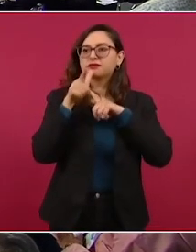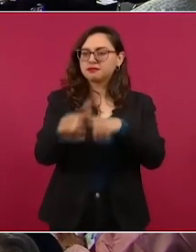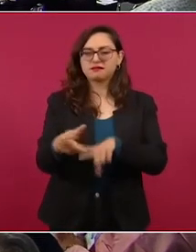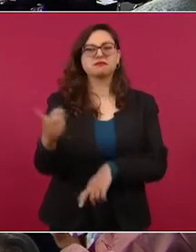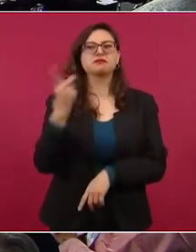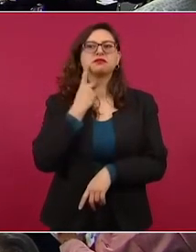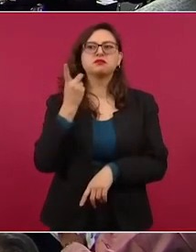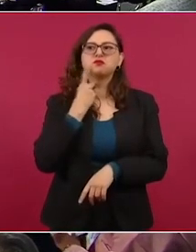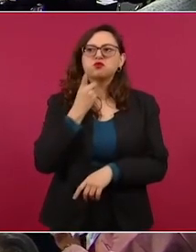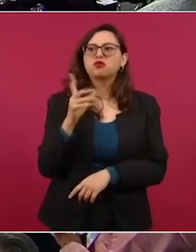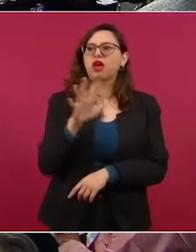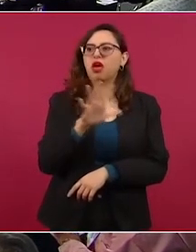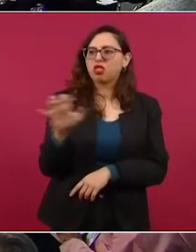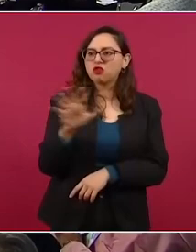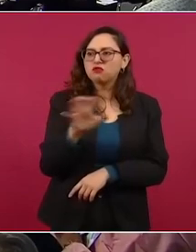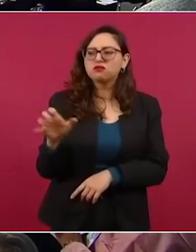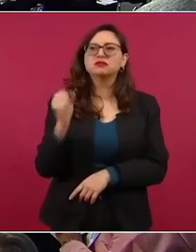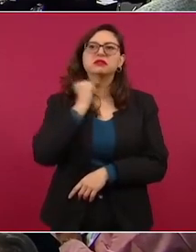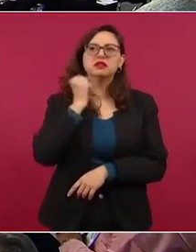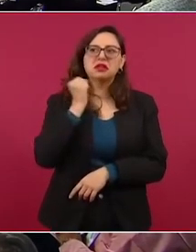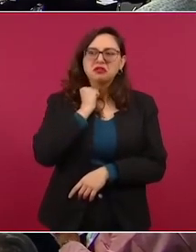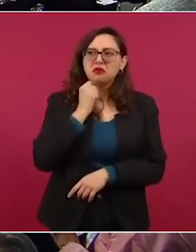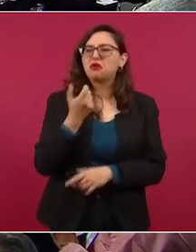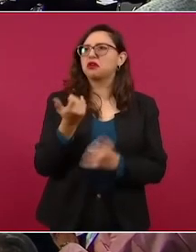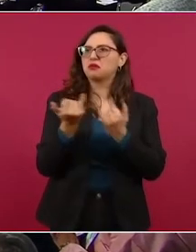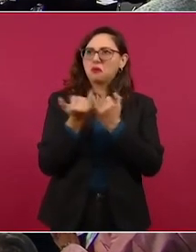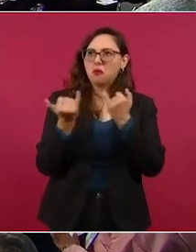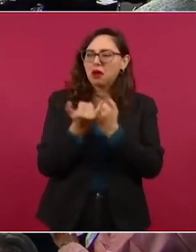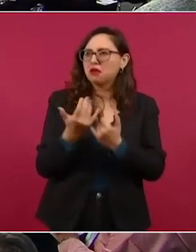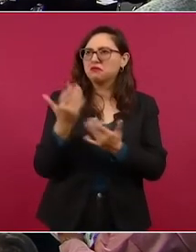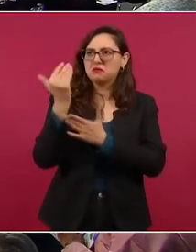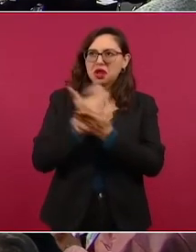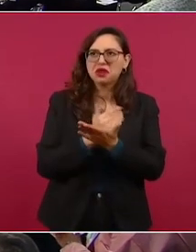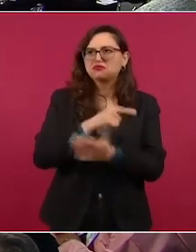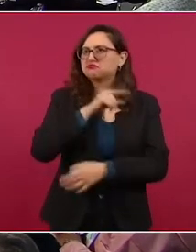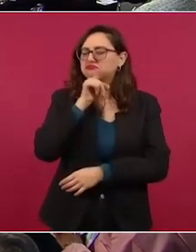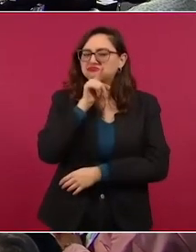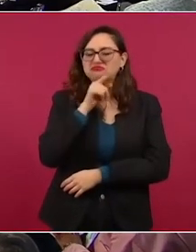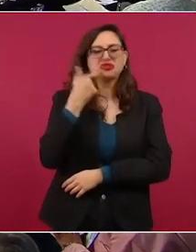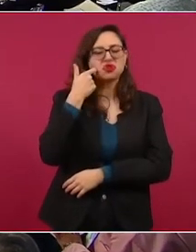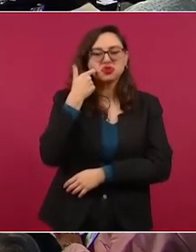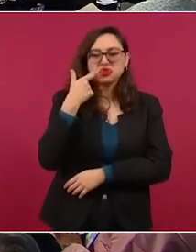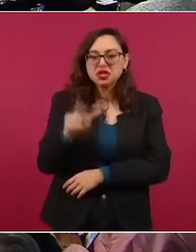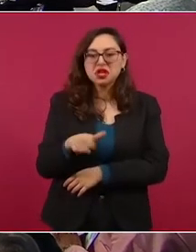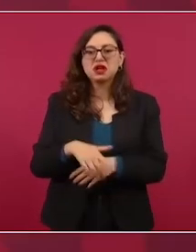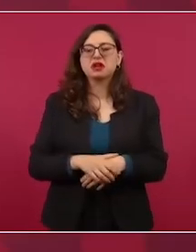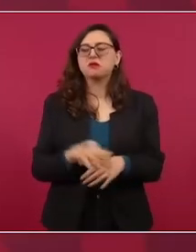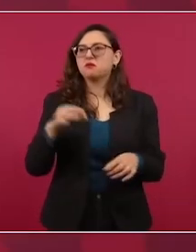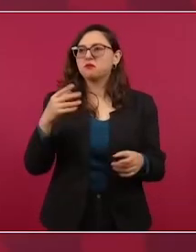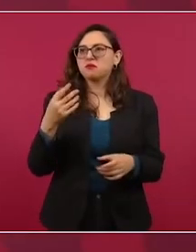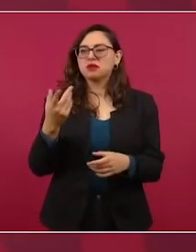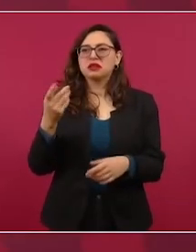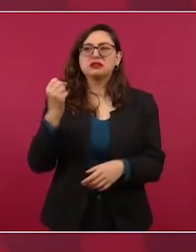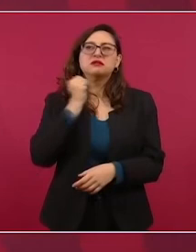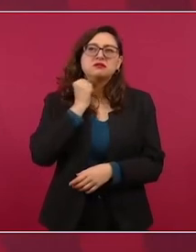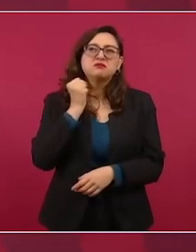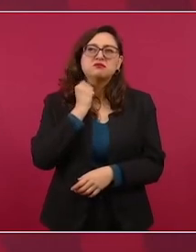menos senadores, quiere seguir manteniendo a los plurinominales,